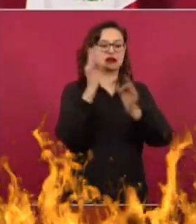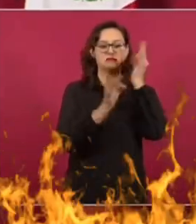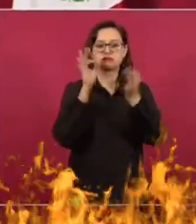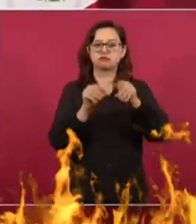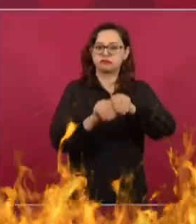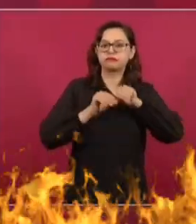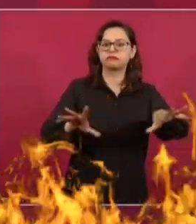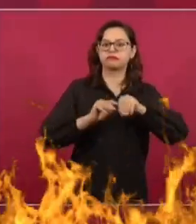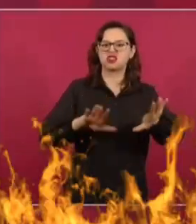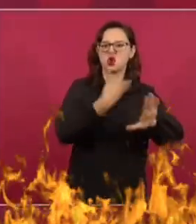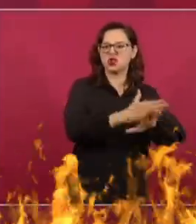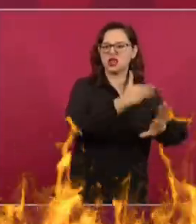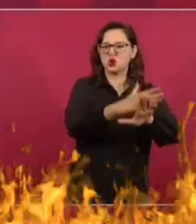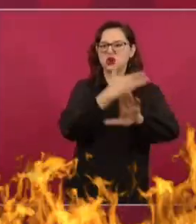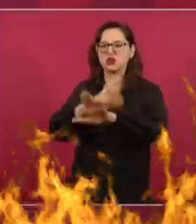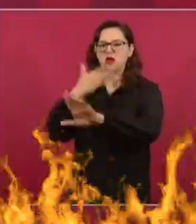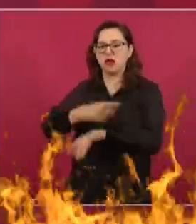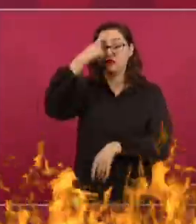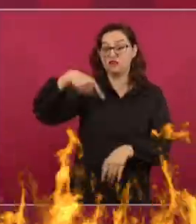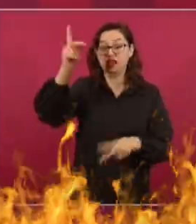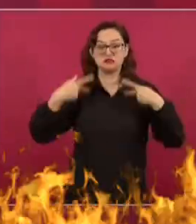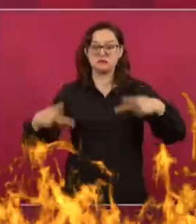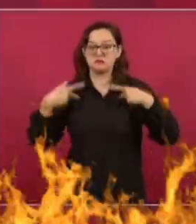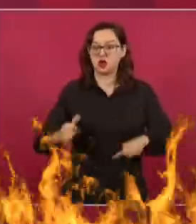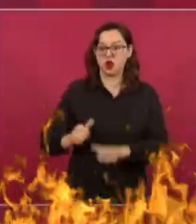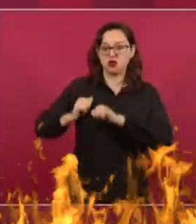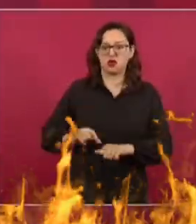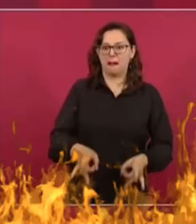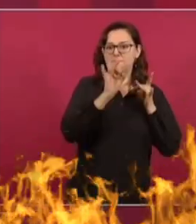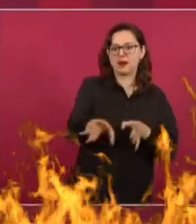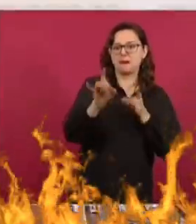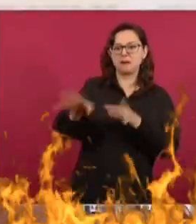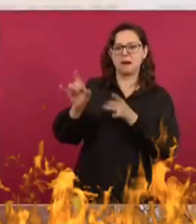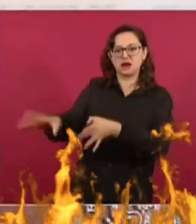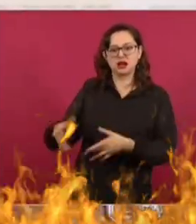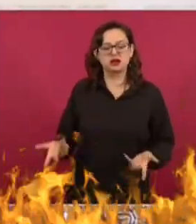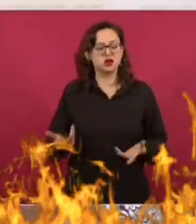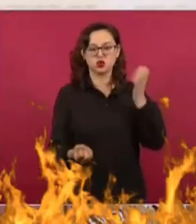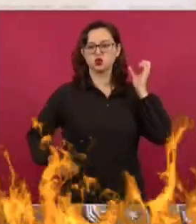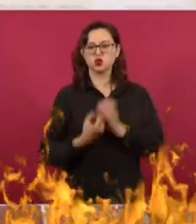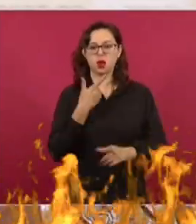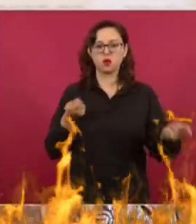pues van a dominar, son los nuevos imperios.